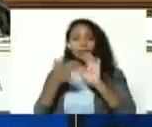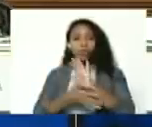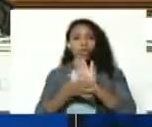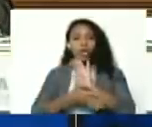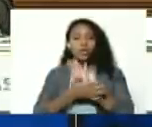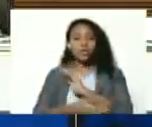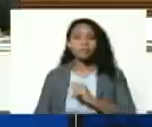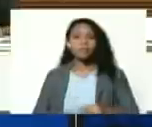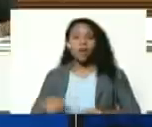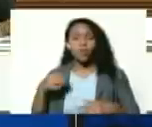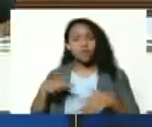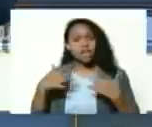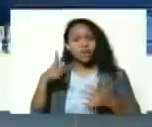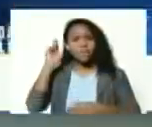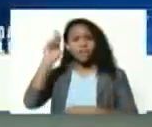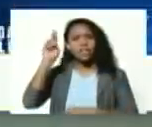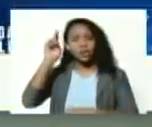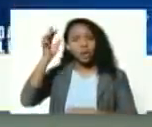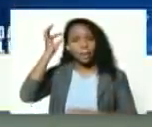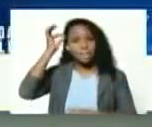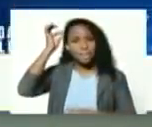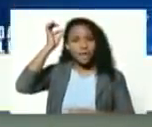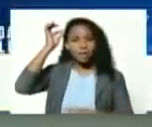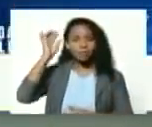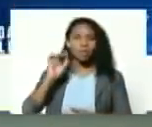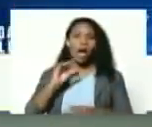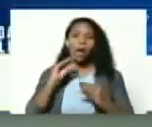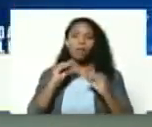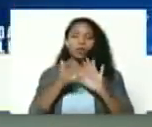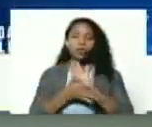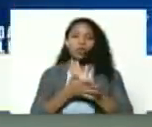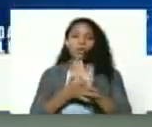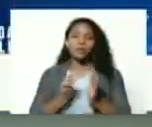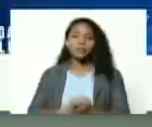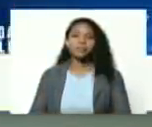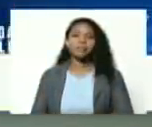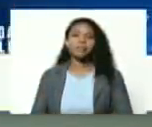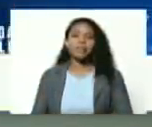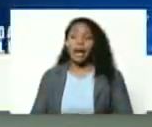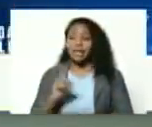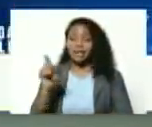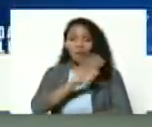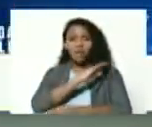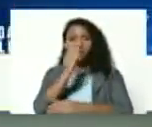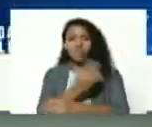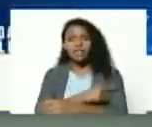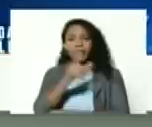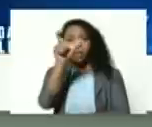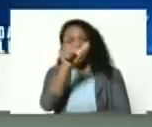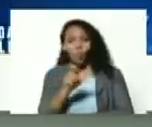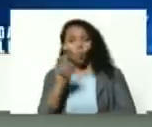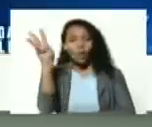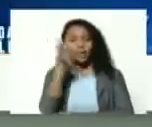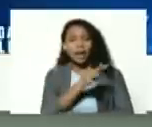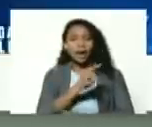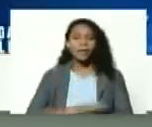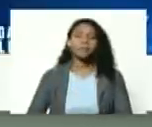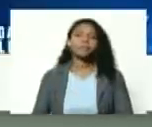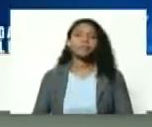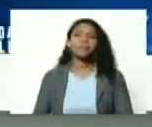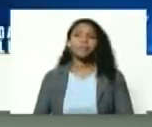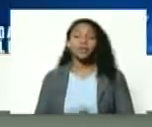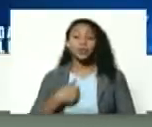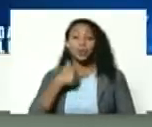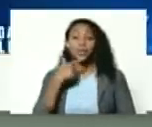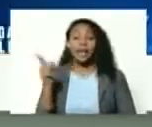cuando la profesora cabello estaba hablando con esa fuerza de Guayana yo